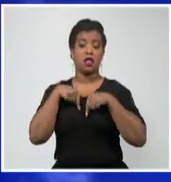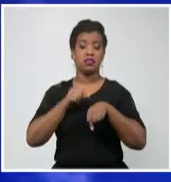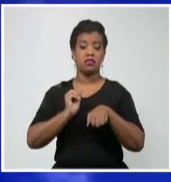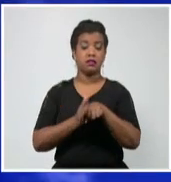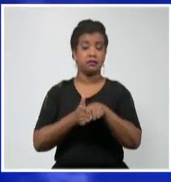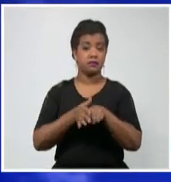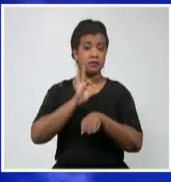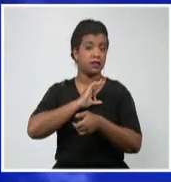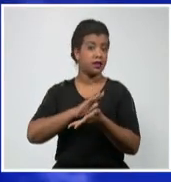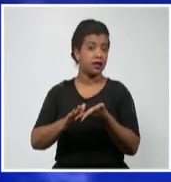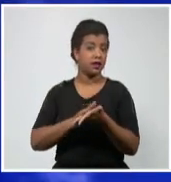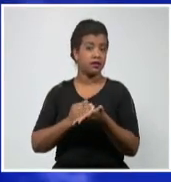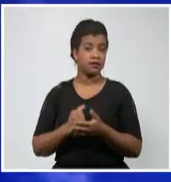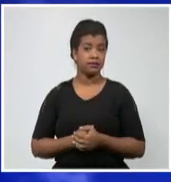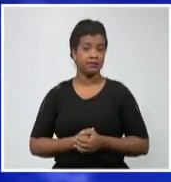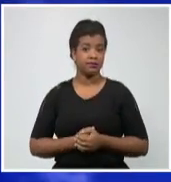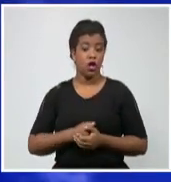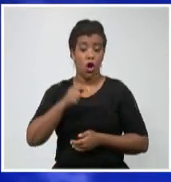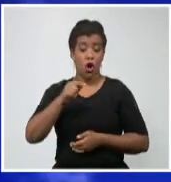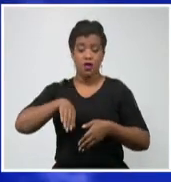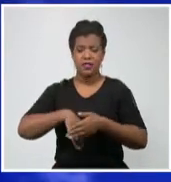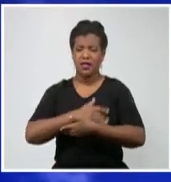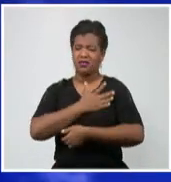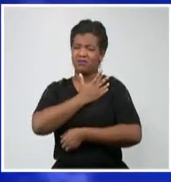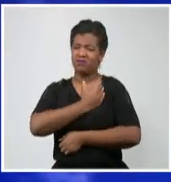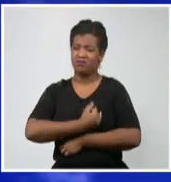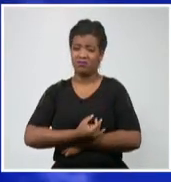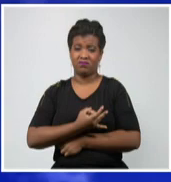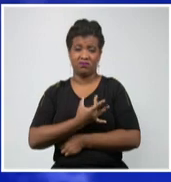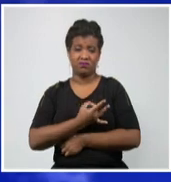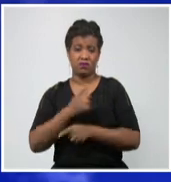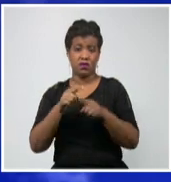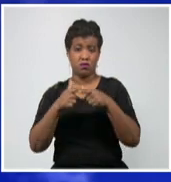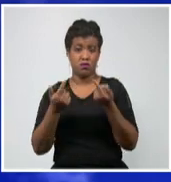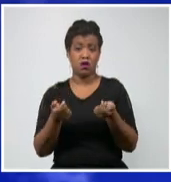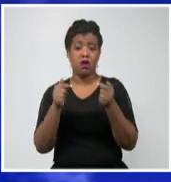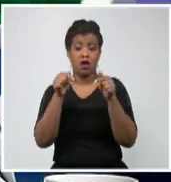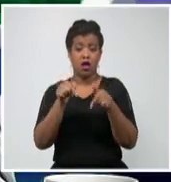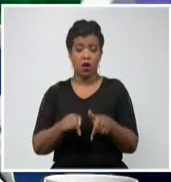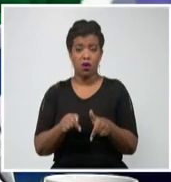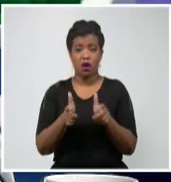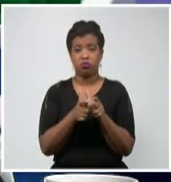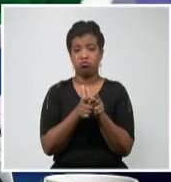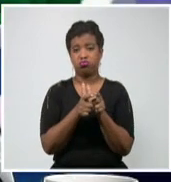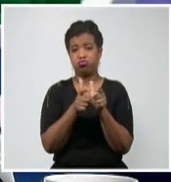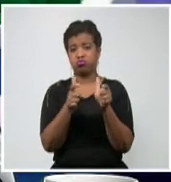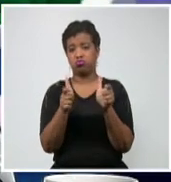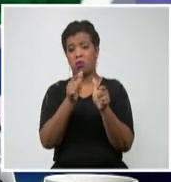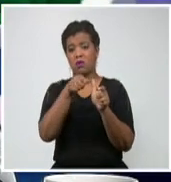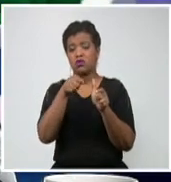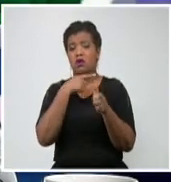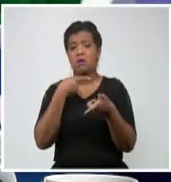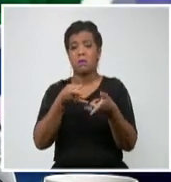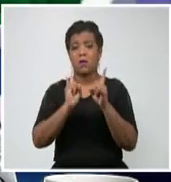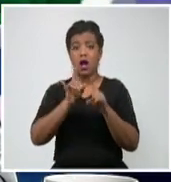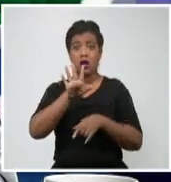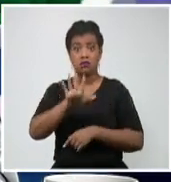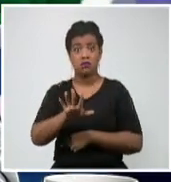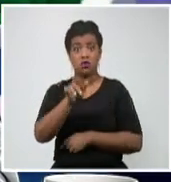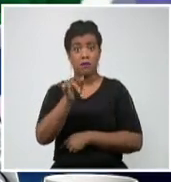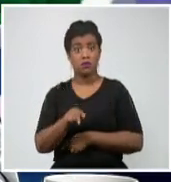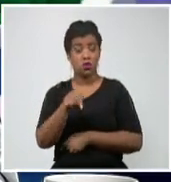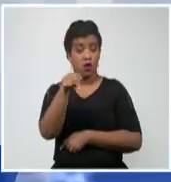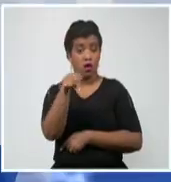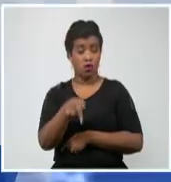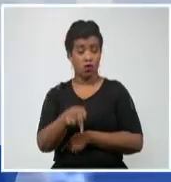Una jornada dolorosa para el personal de salud ante el incremento del porciento de letalidad por COVID-19 en la nación. Una razón